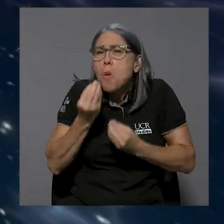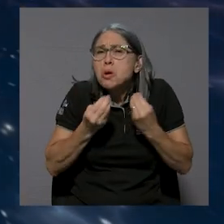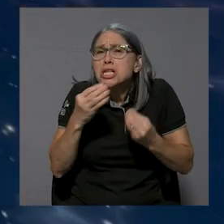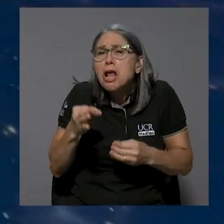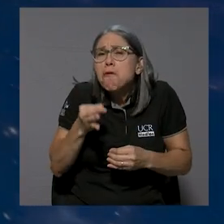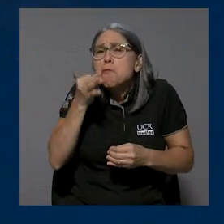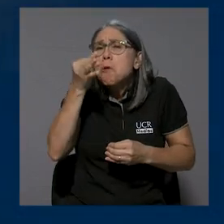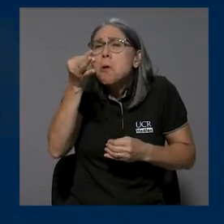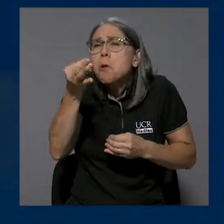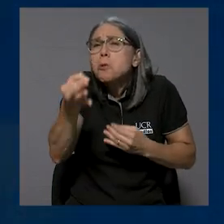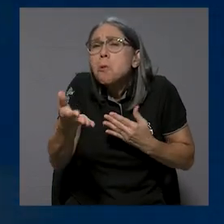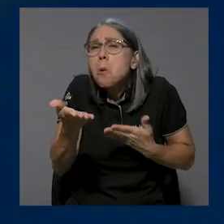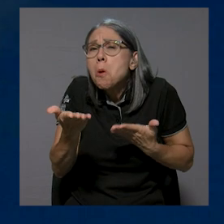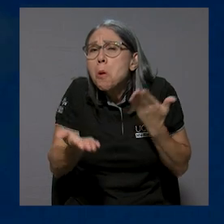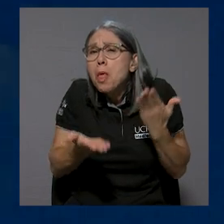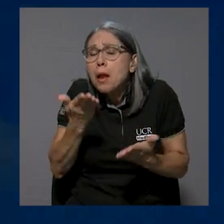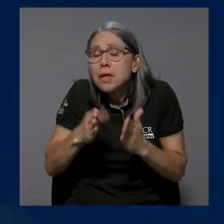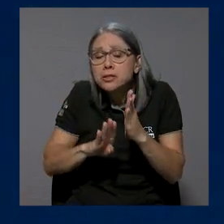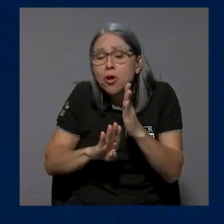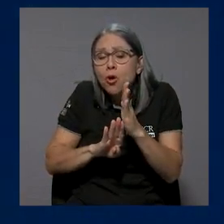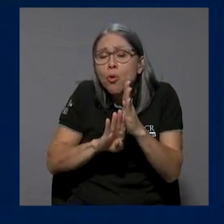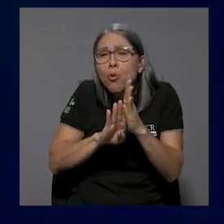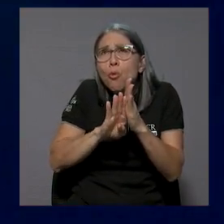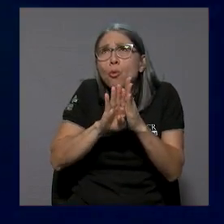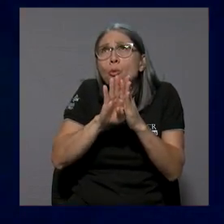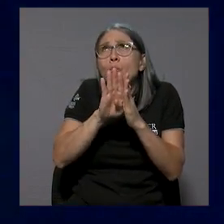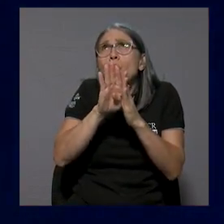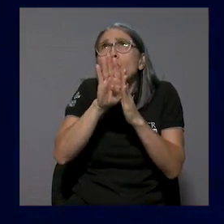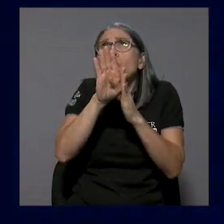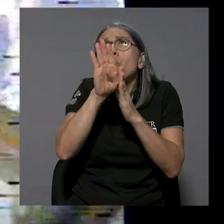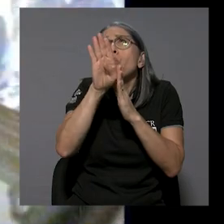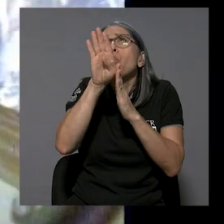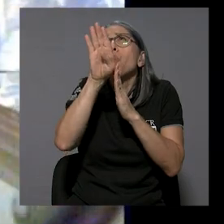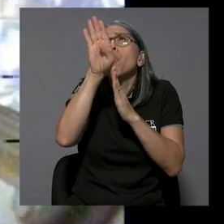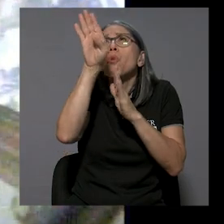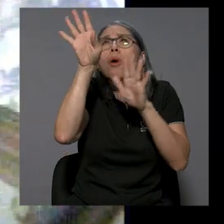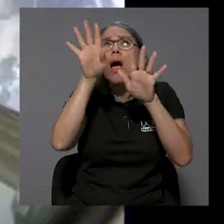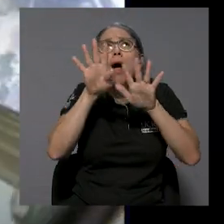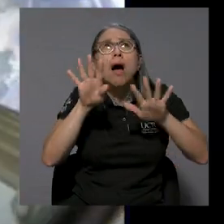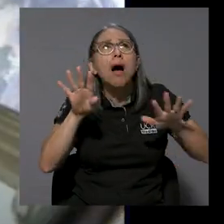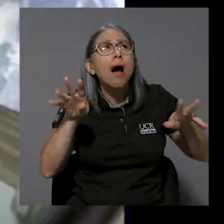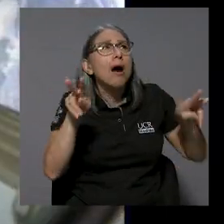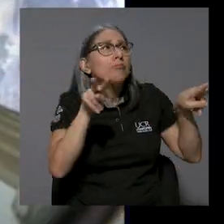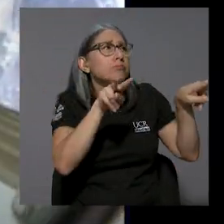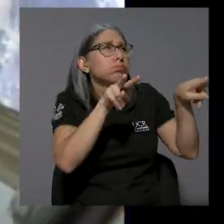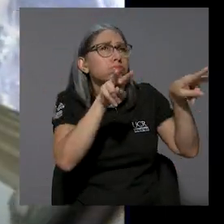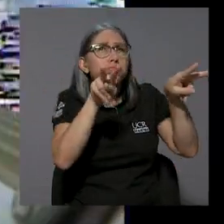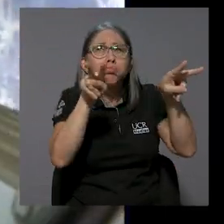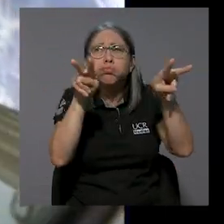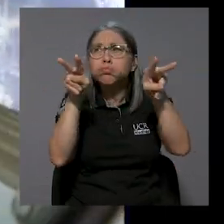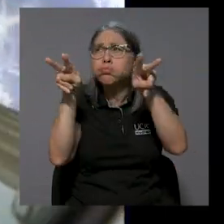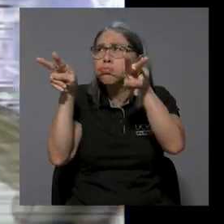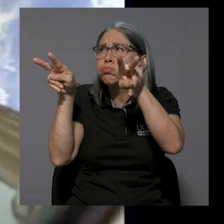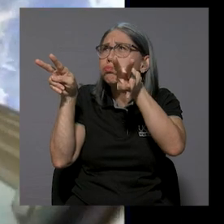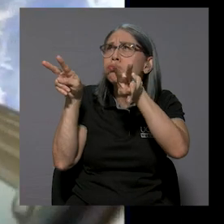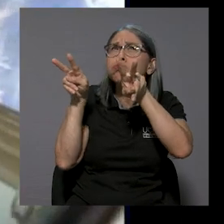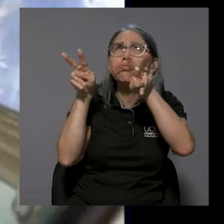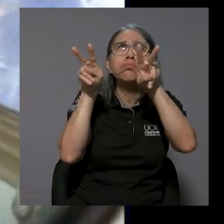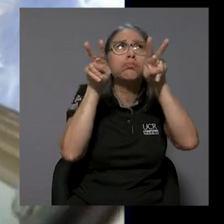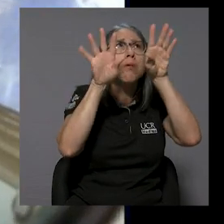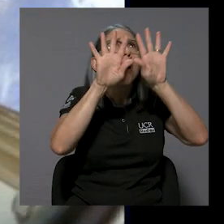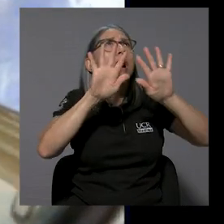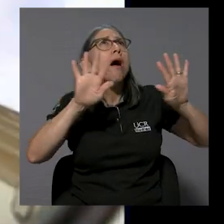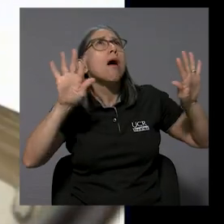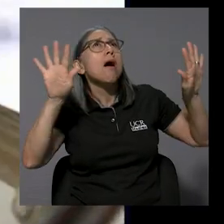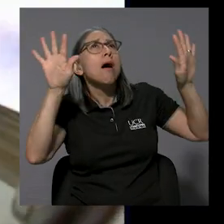y salir algún día de la órbita terrestre. Para lograr admirar el contenido del enorme infinito que caracteriza al espacio